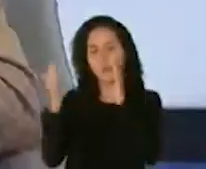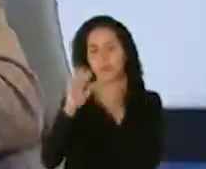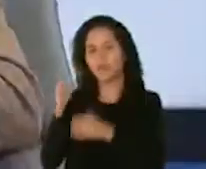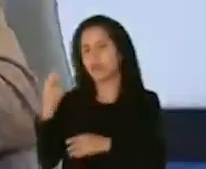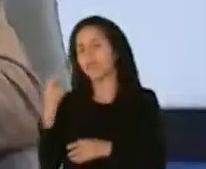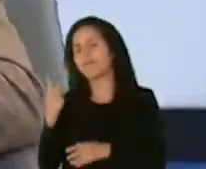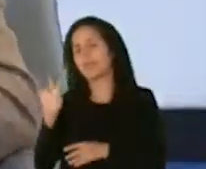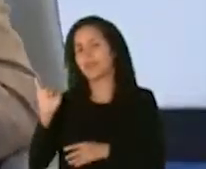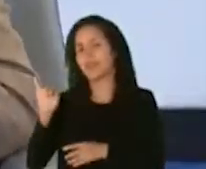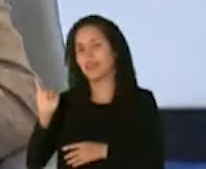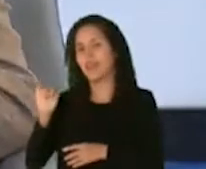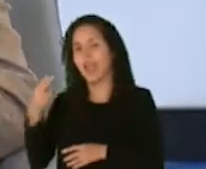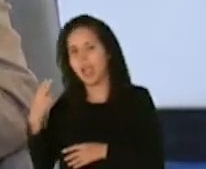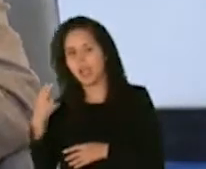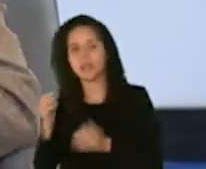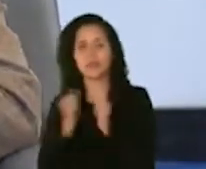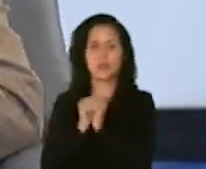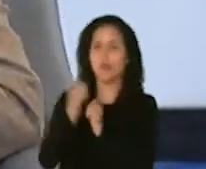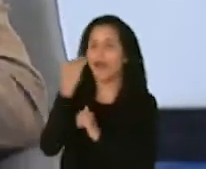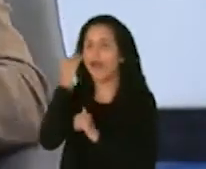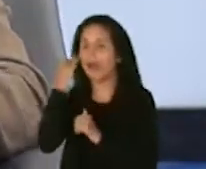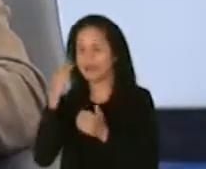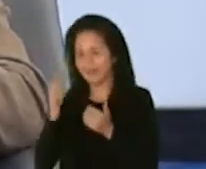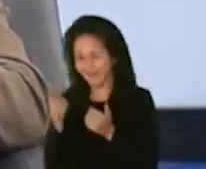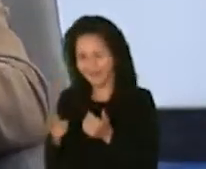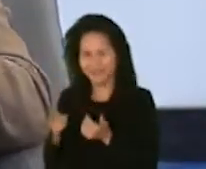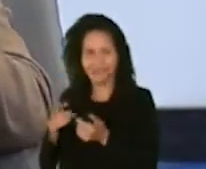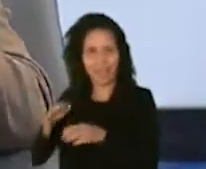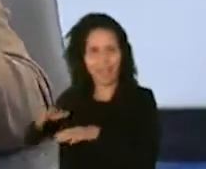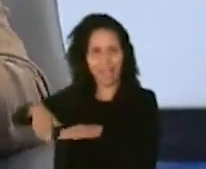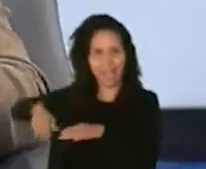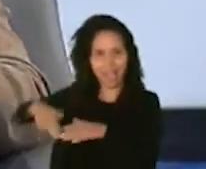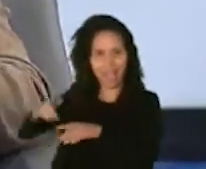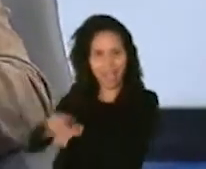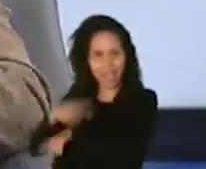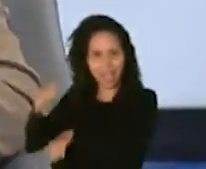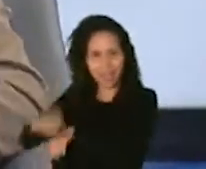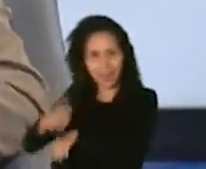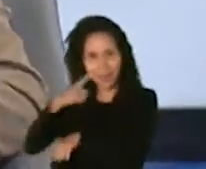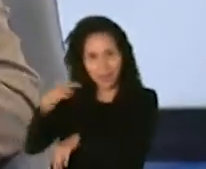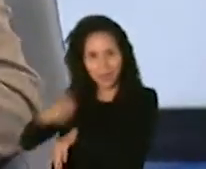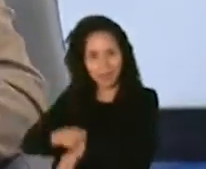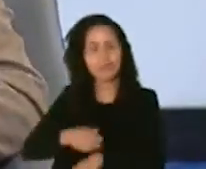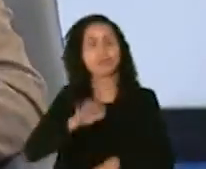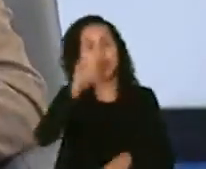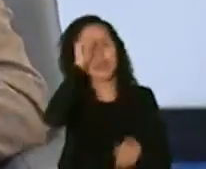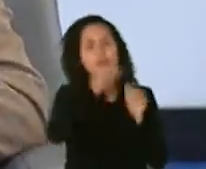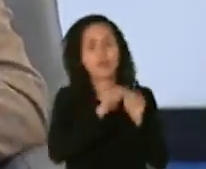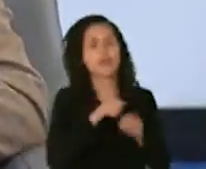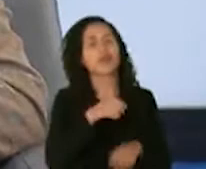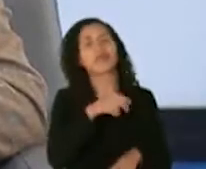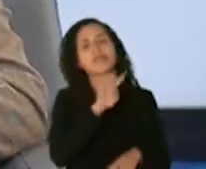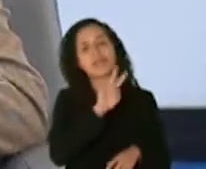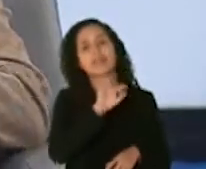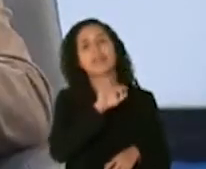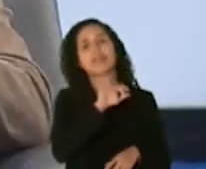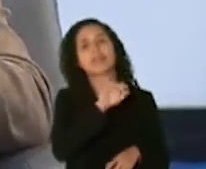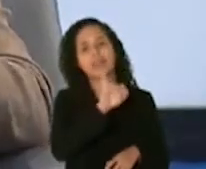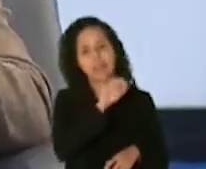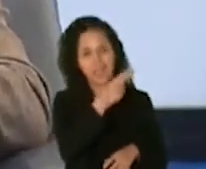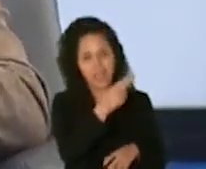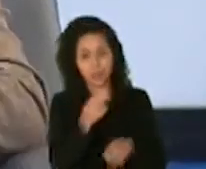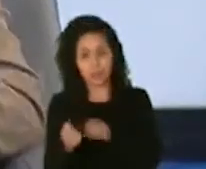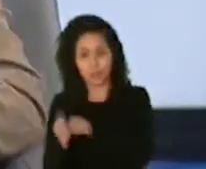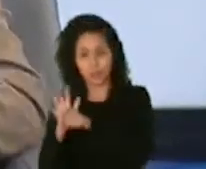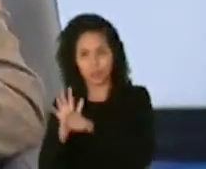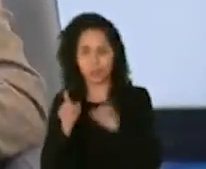tiene que recordar que el VIH y el virus de coronavirus son